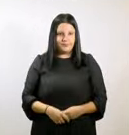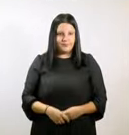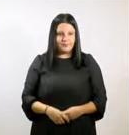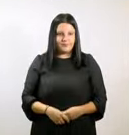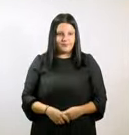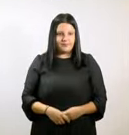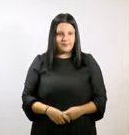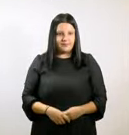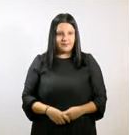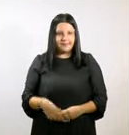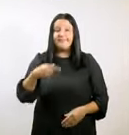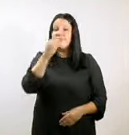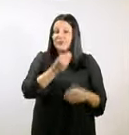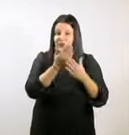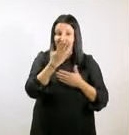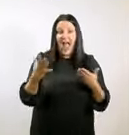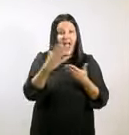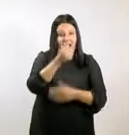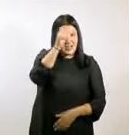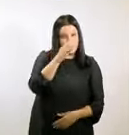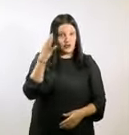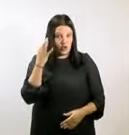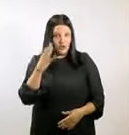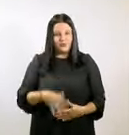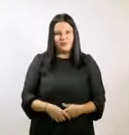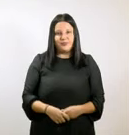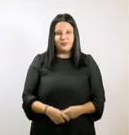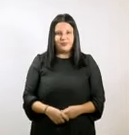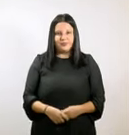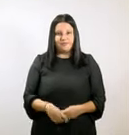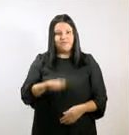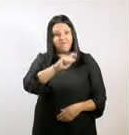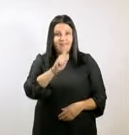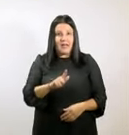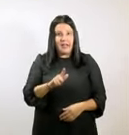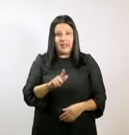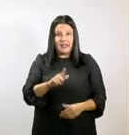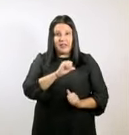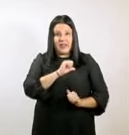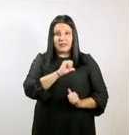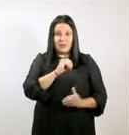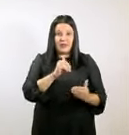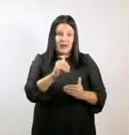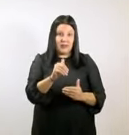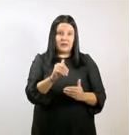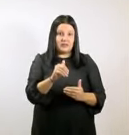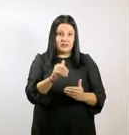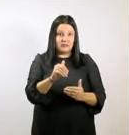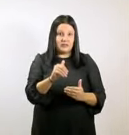Buenos días a todos y a todas. Parece que nos espera, a pesar de la